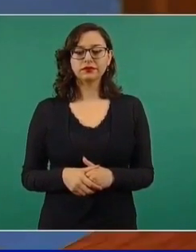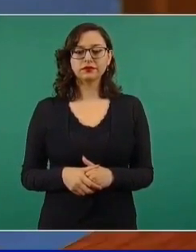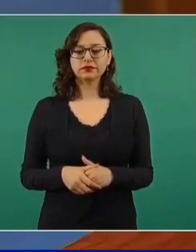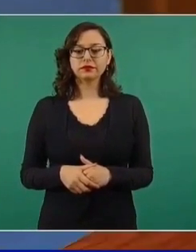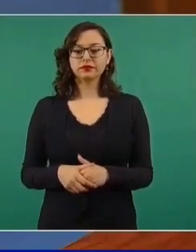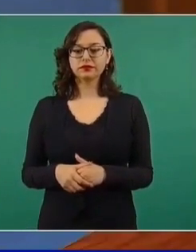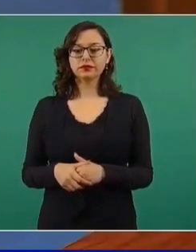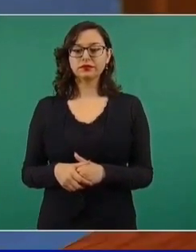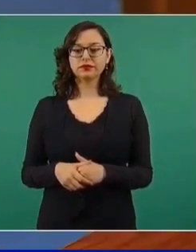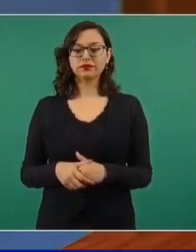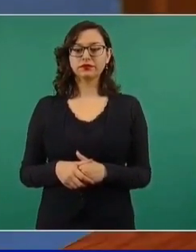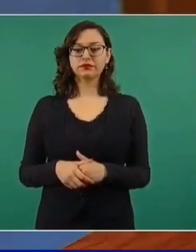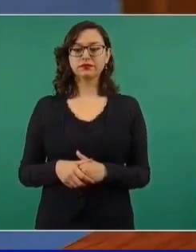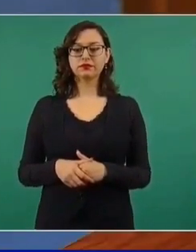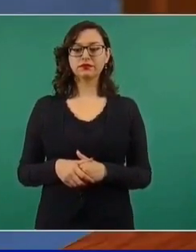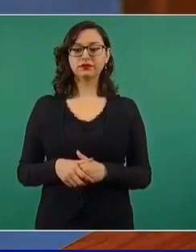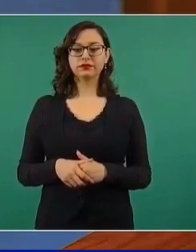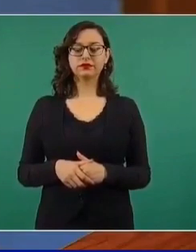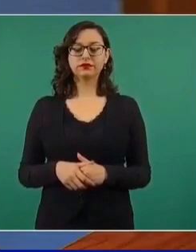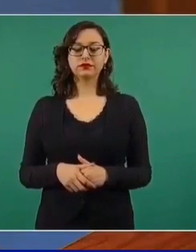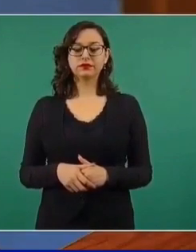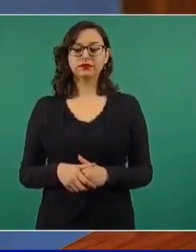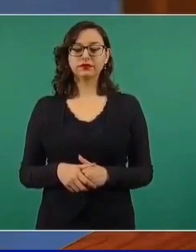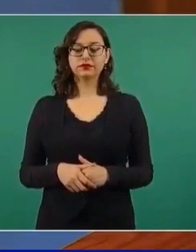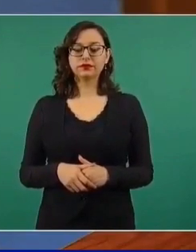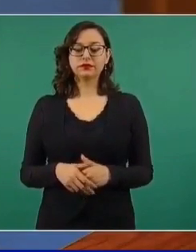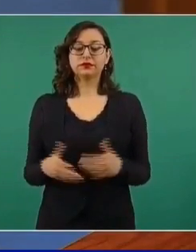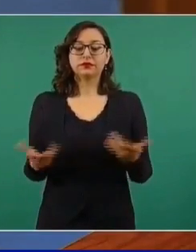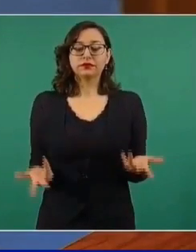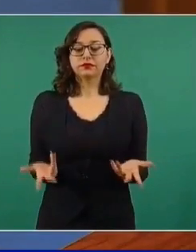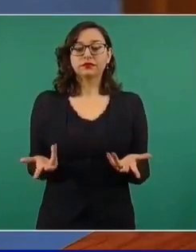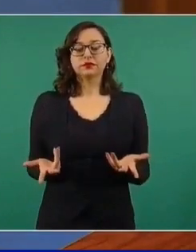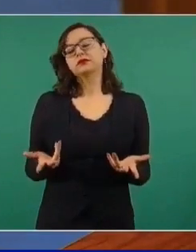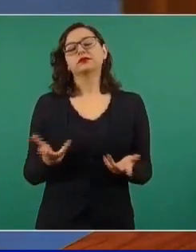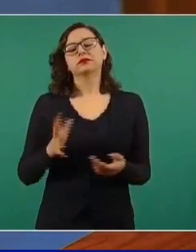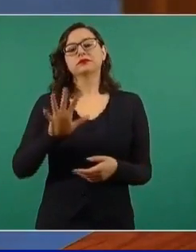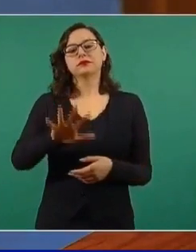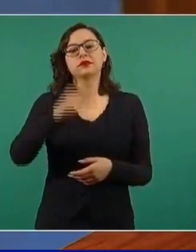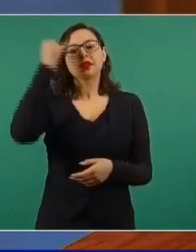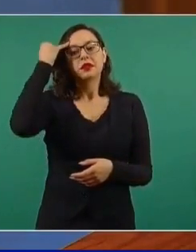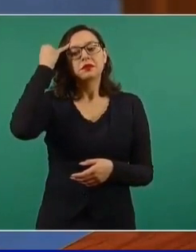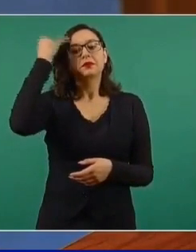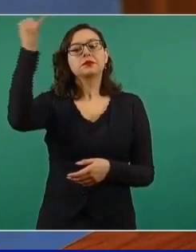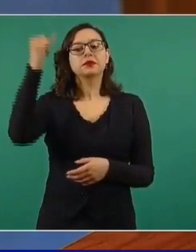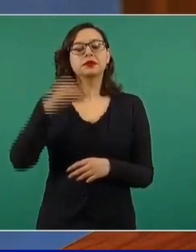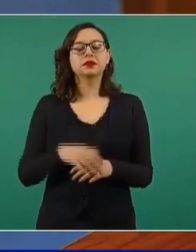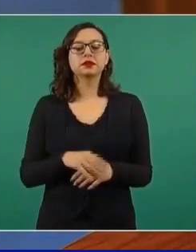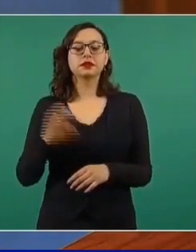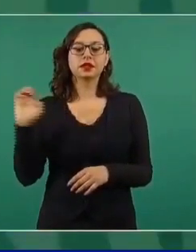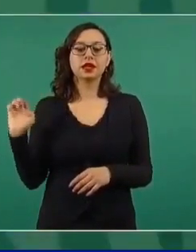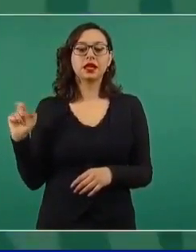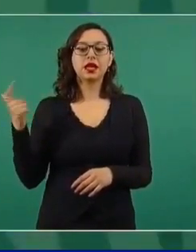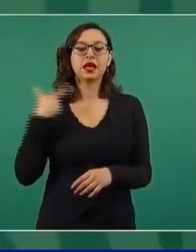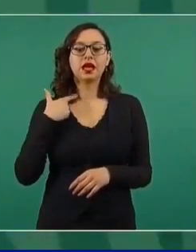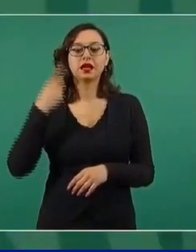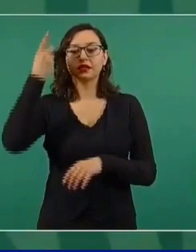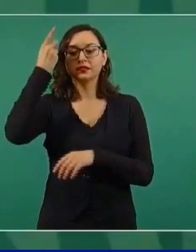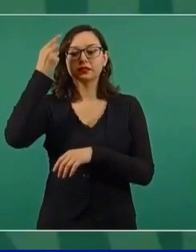imagínense lo del exdirector del Reforma